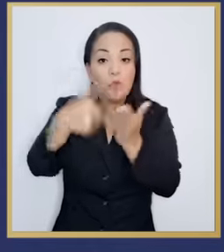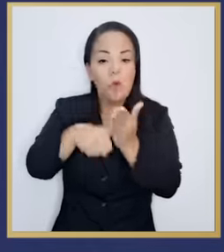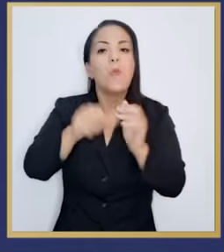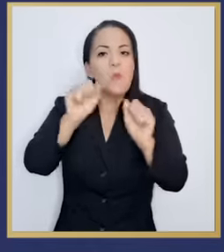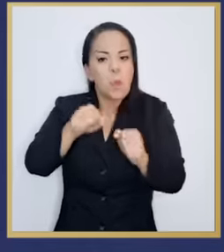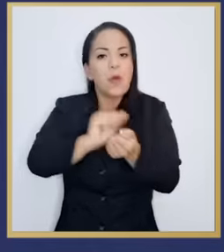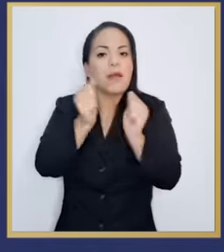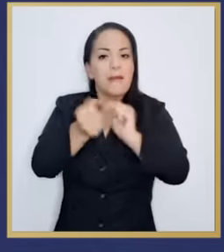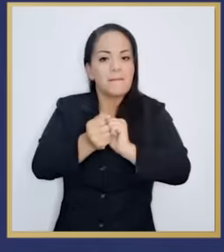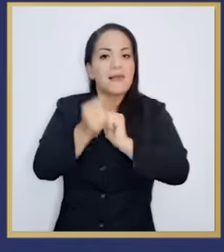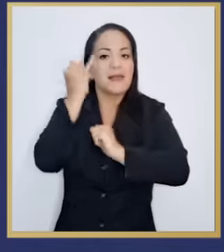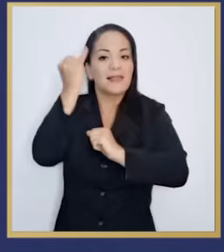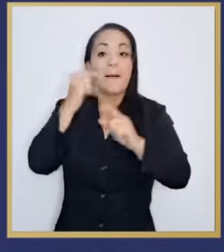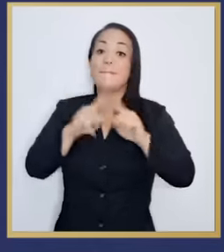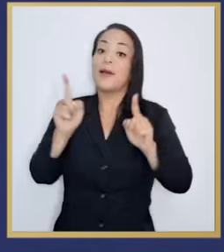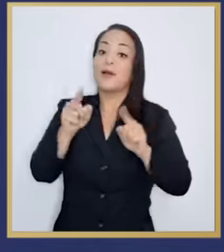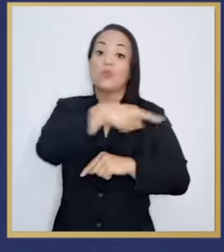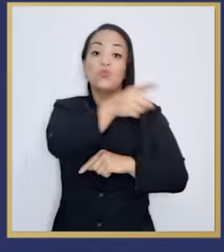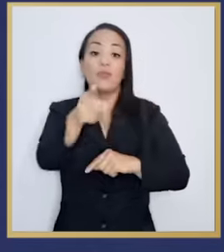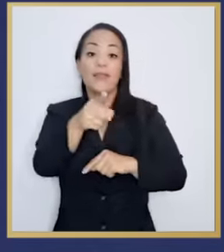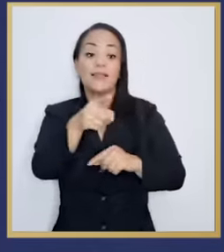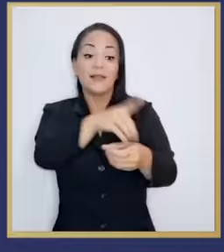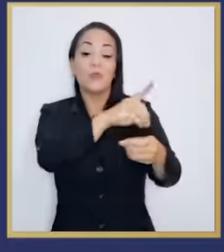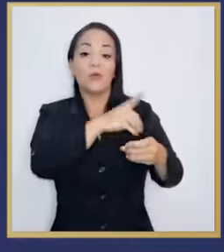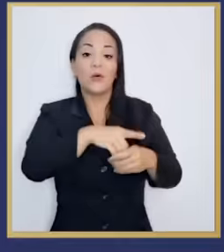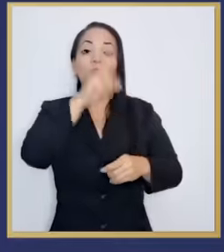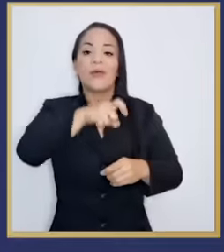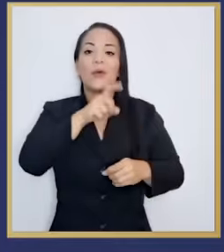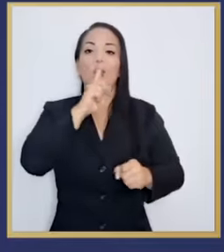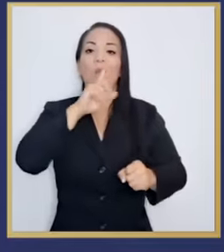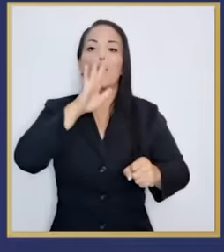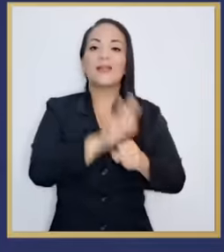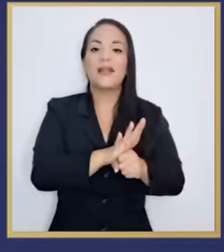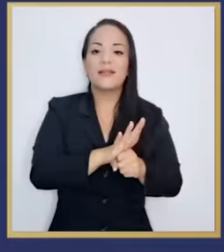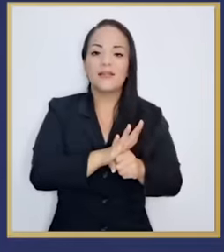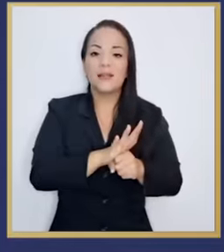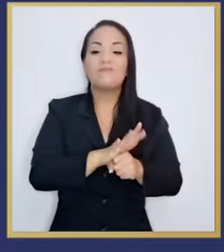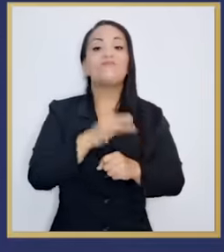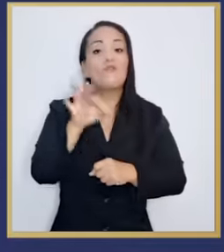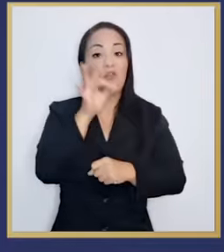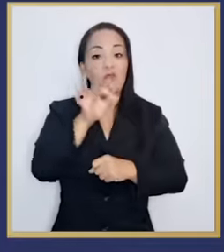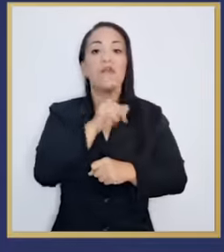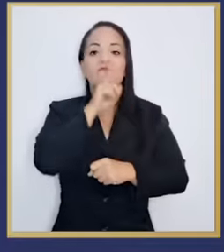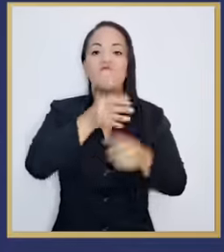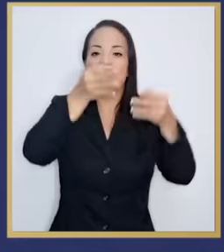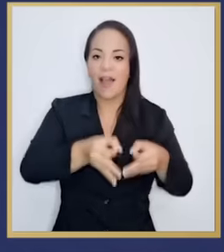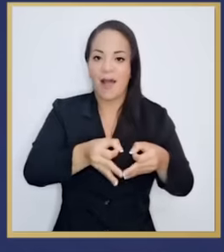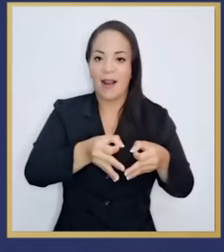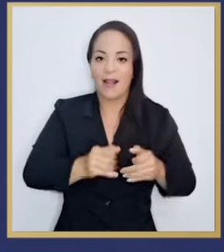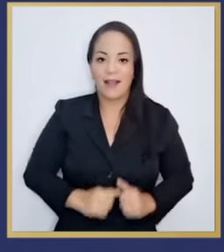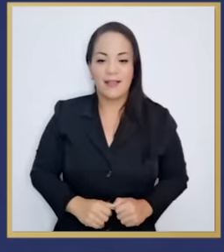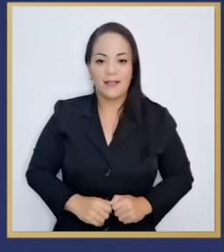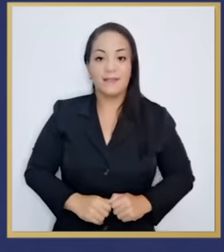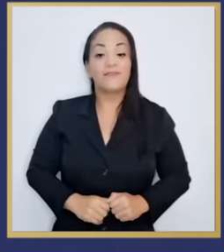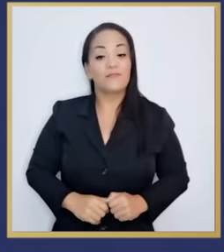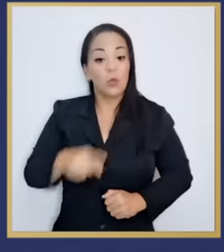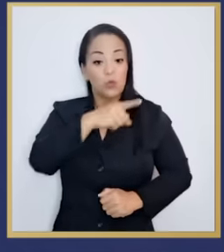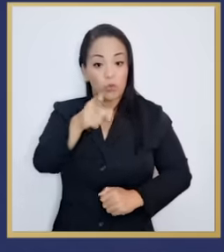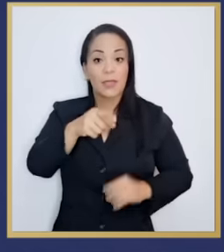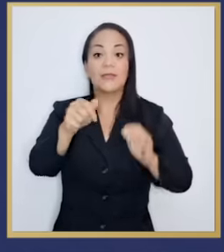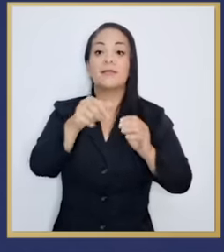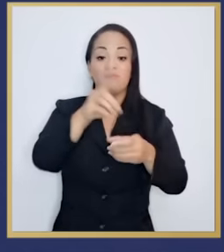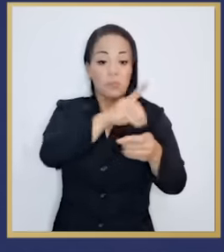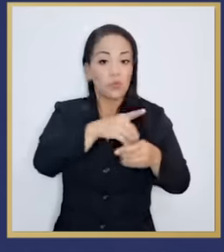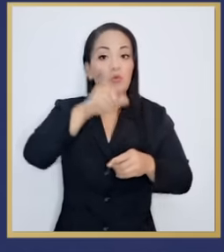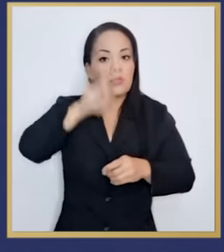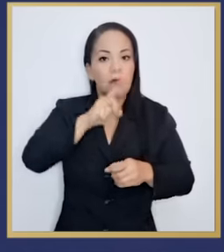dispuestos a comprometerse de una manera creíble a una agenda legislativa